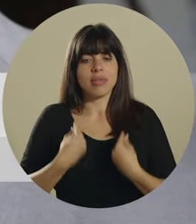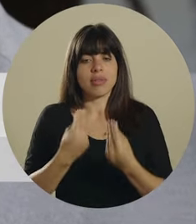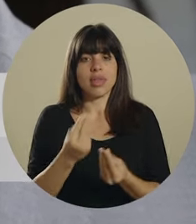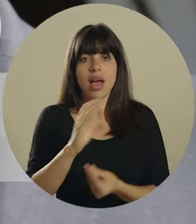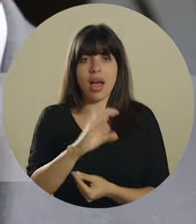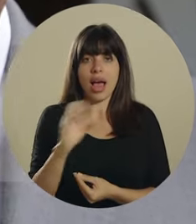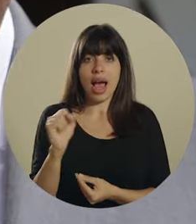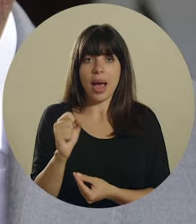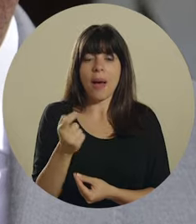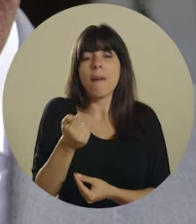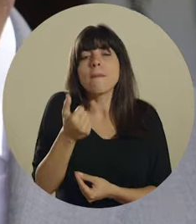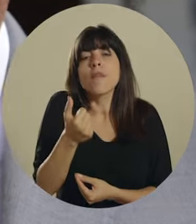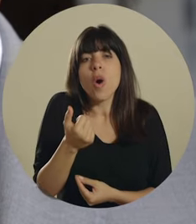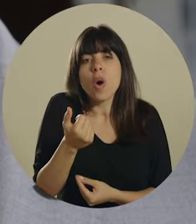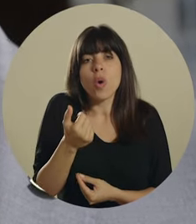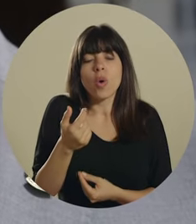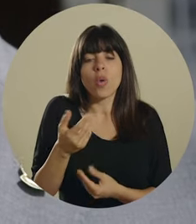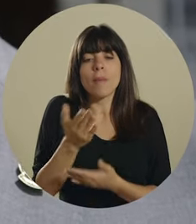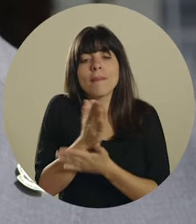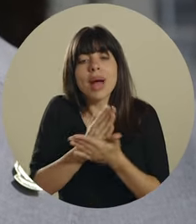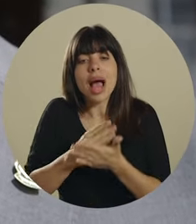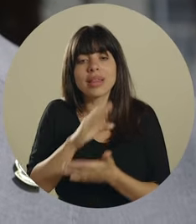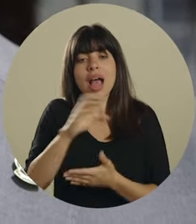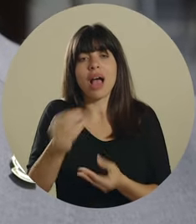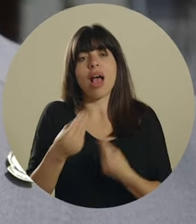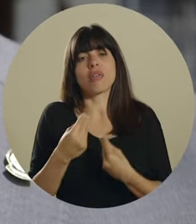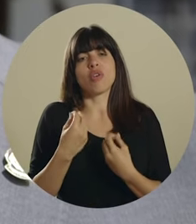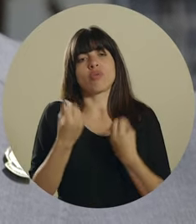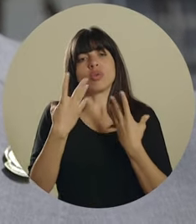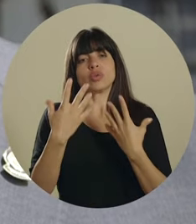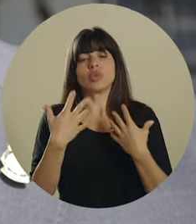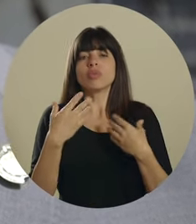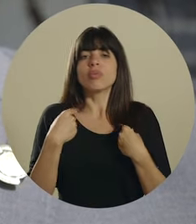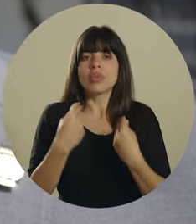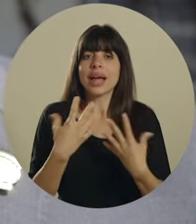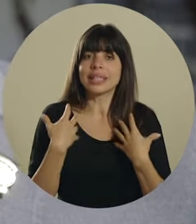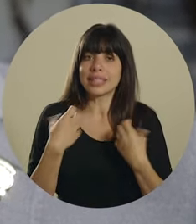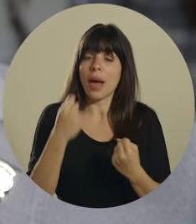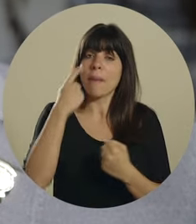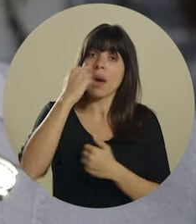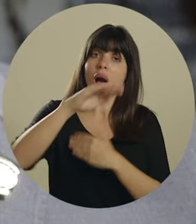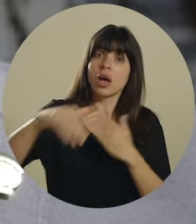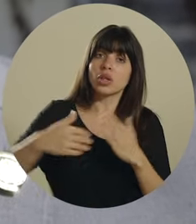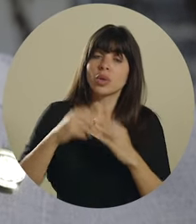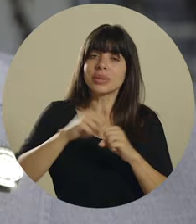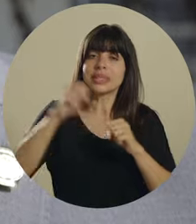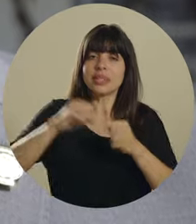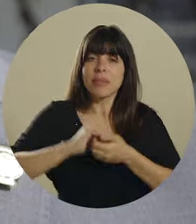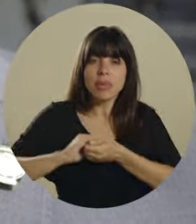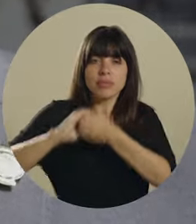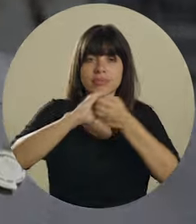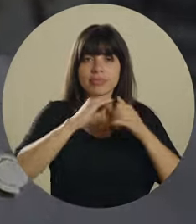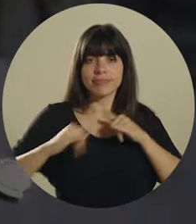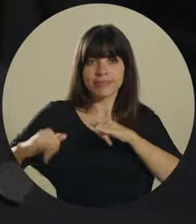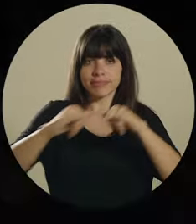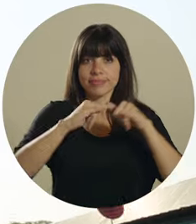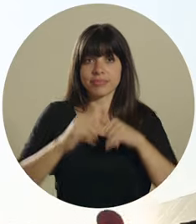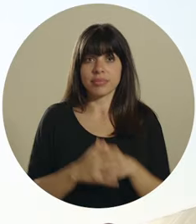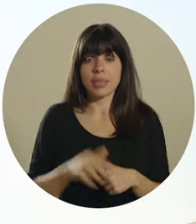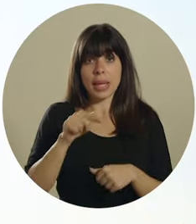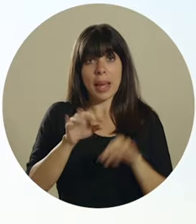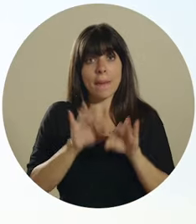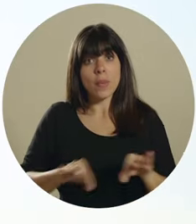darle a la Caja un poquito de lo que la Caja nos da a nosotros. Salud para todos en un sistema solidario y universal.